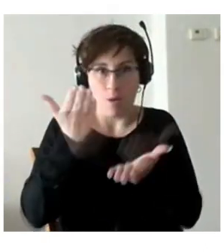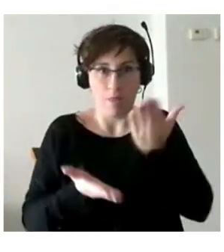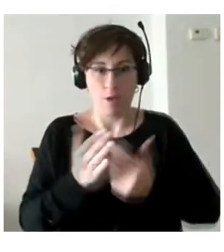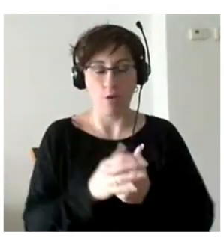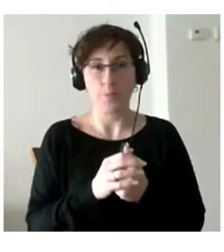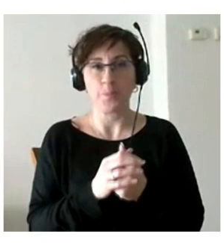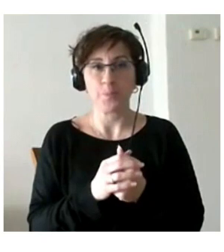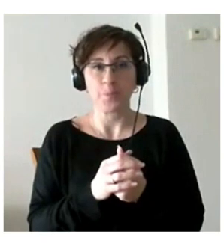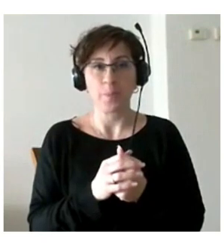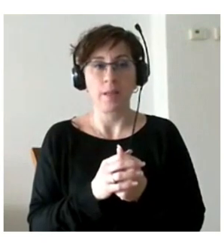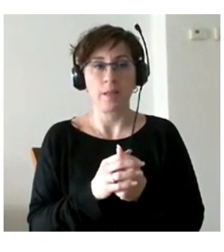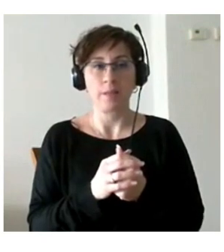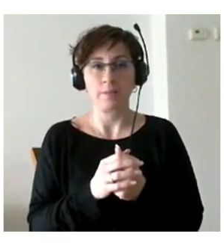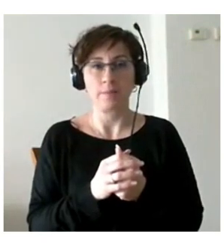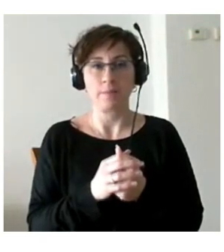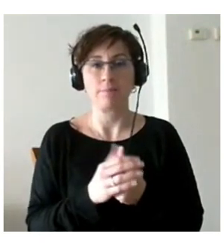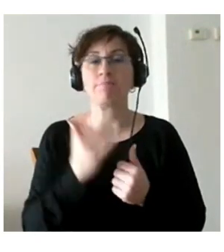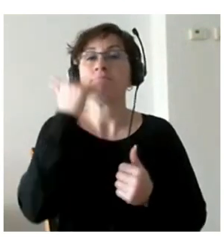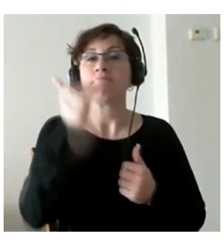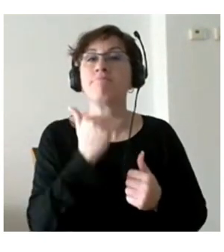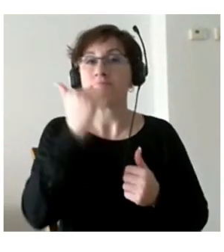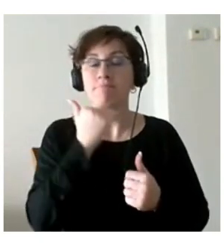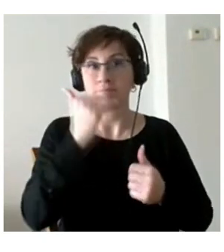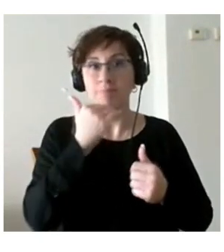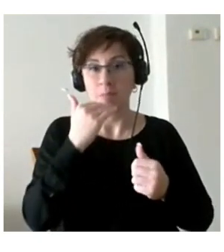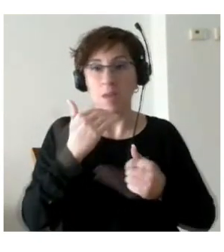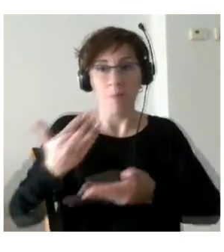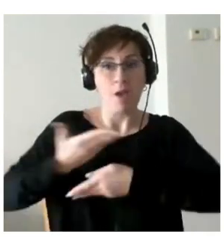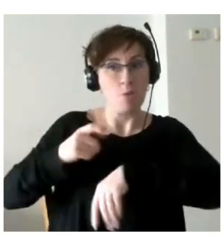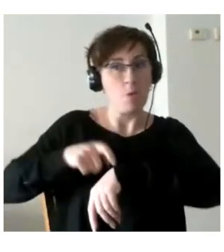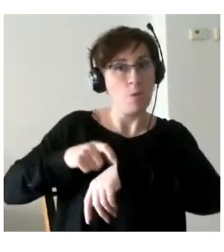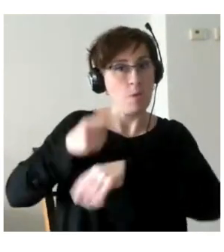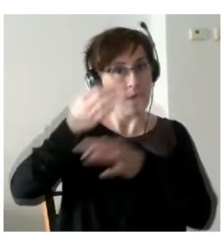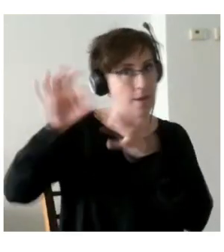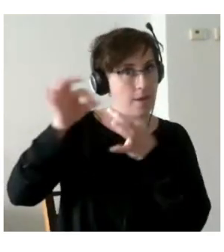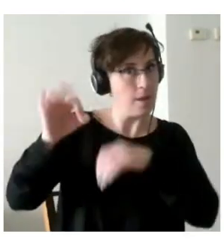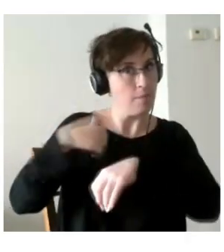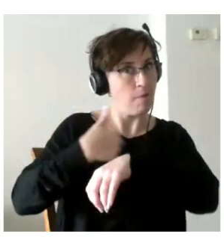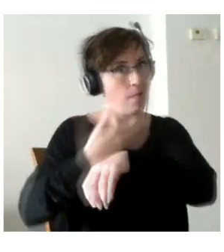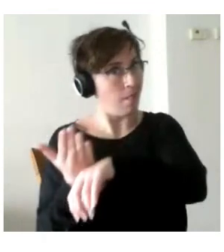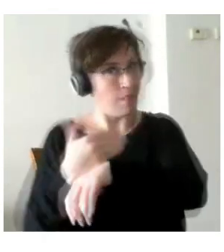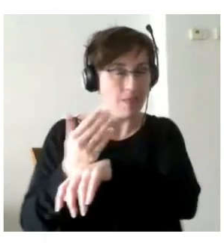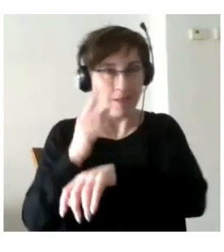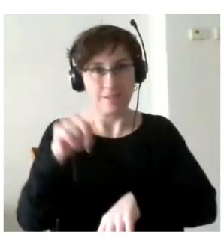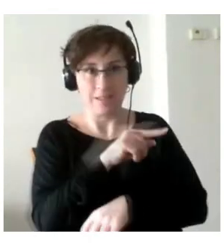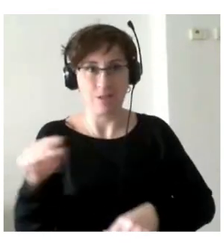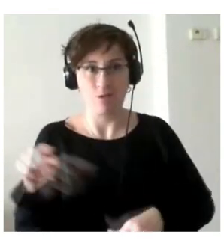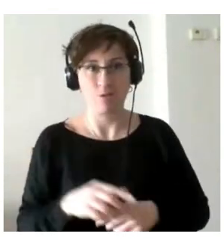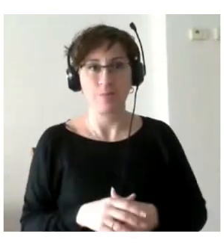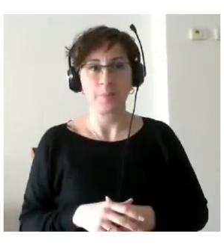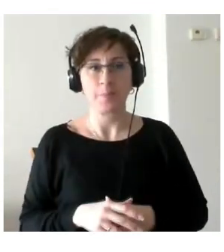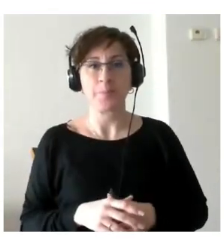que me va a ayudar por lo menos a saber si me estoy pasando o no me estoy pasando. Necesitaría que vierais la